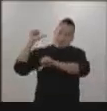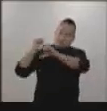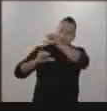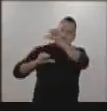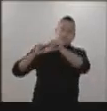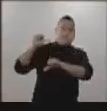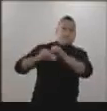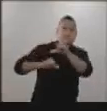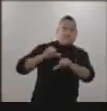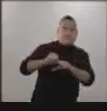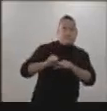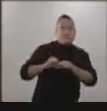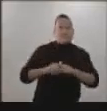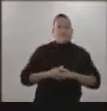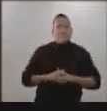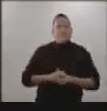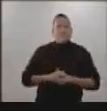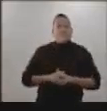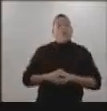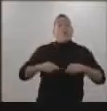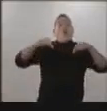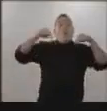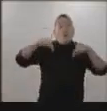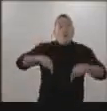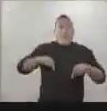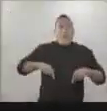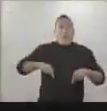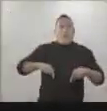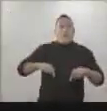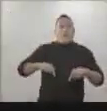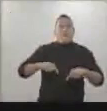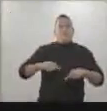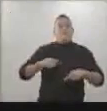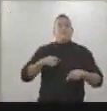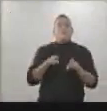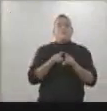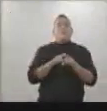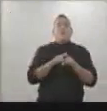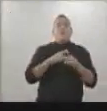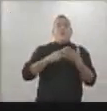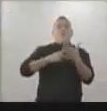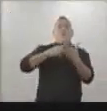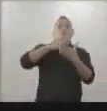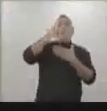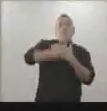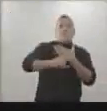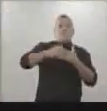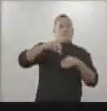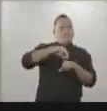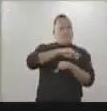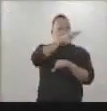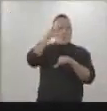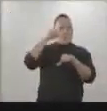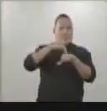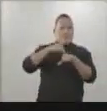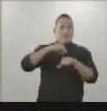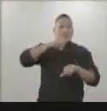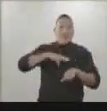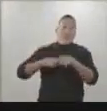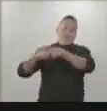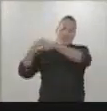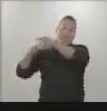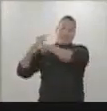ganado a pulso por generaciones de patriota. Este que hoy estamos construyendo es el proyecto nacional